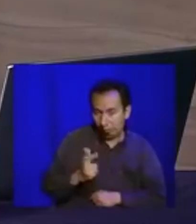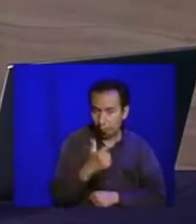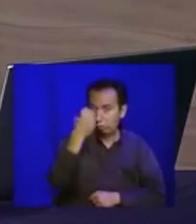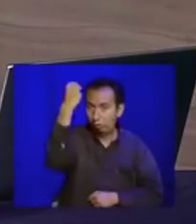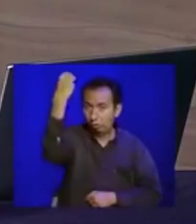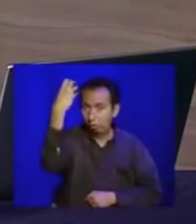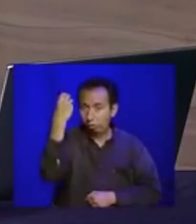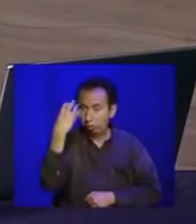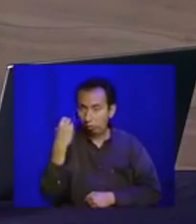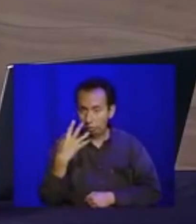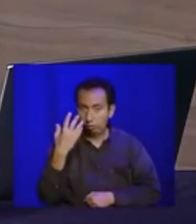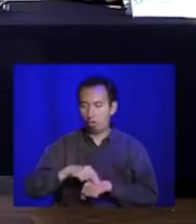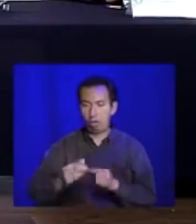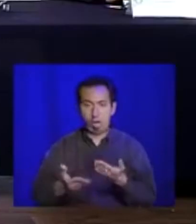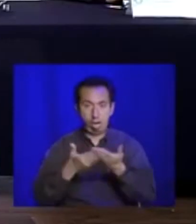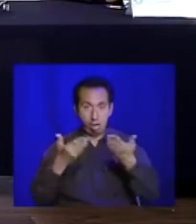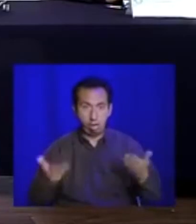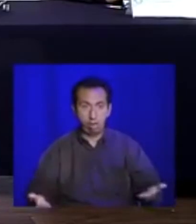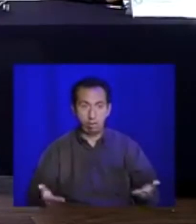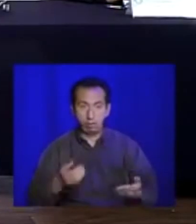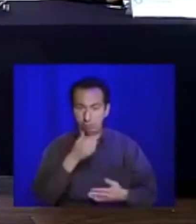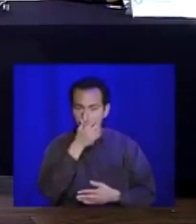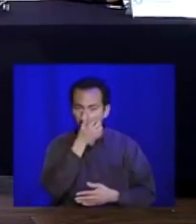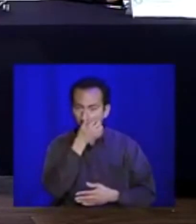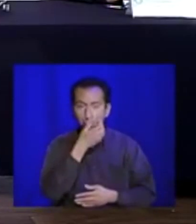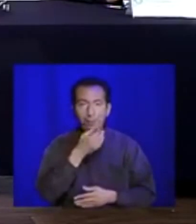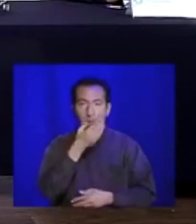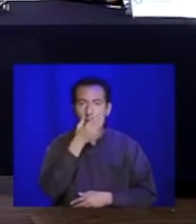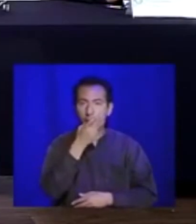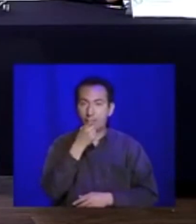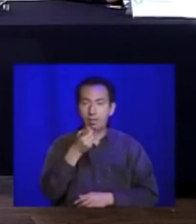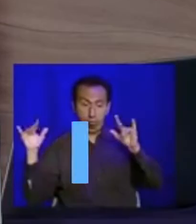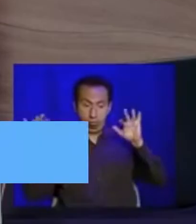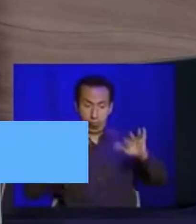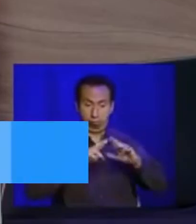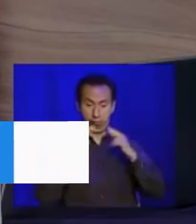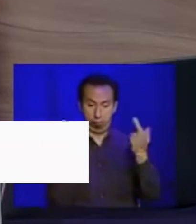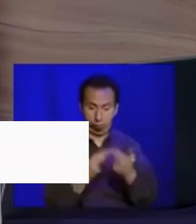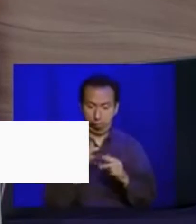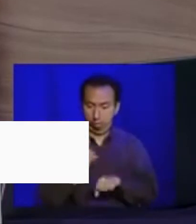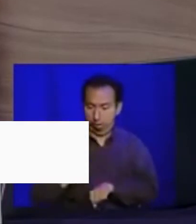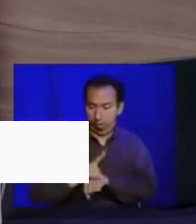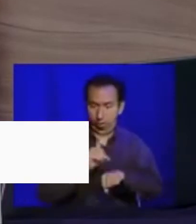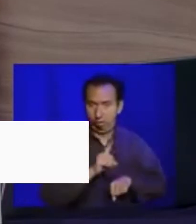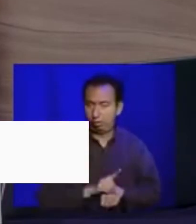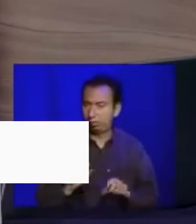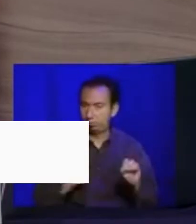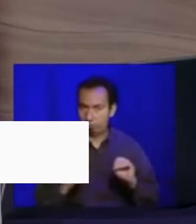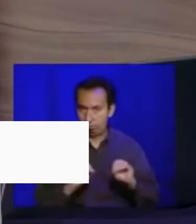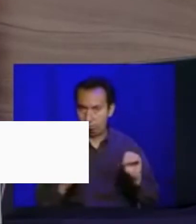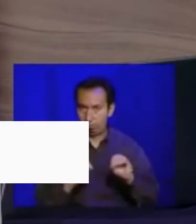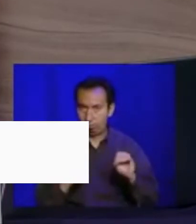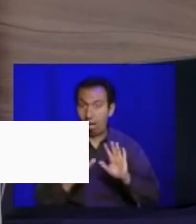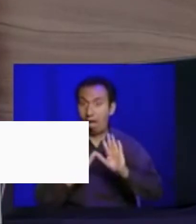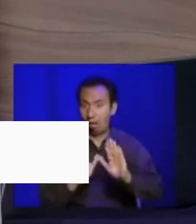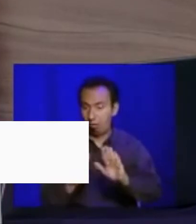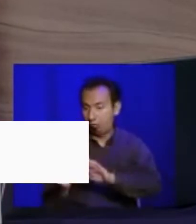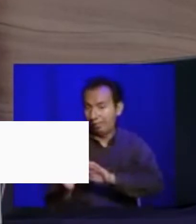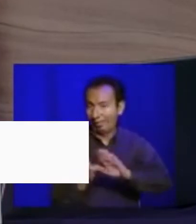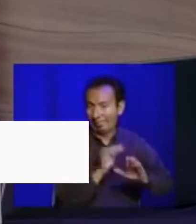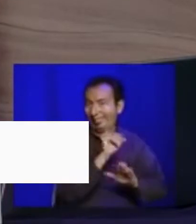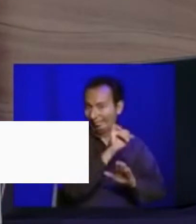patronales y o actividad que genere agrupación de personas. Las actividades que aún no son habilitadas,